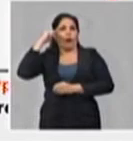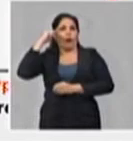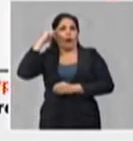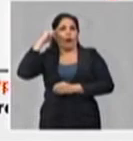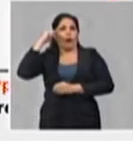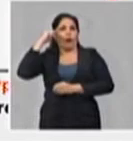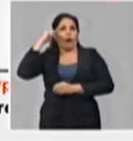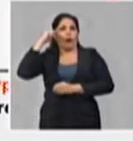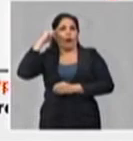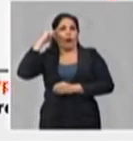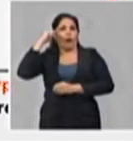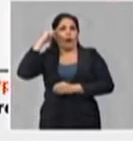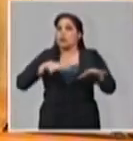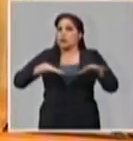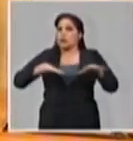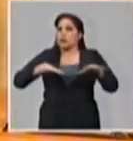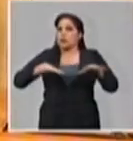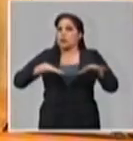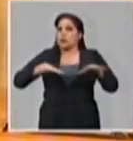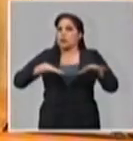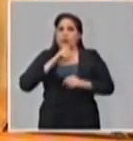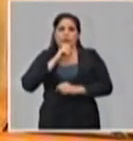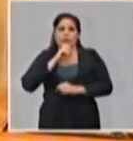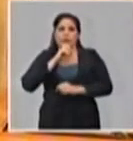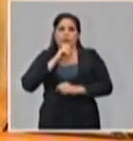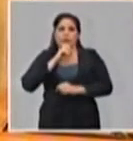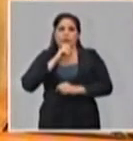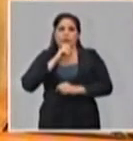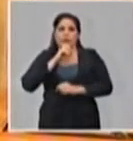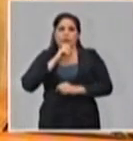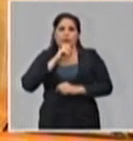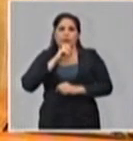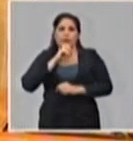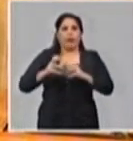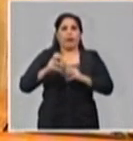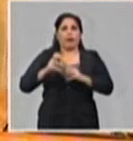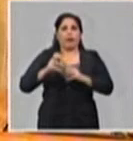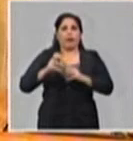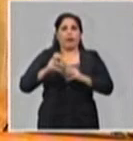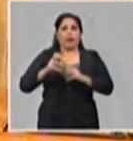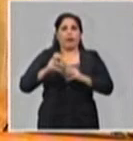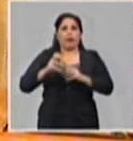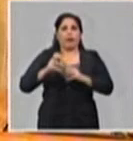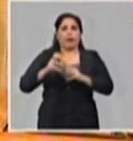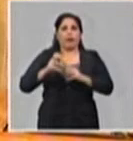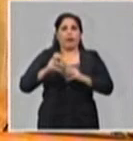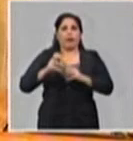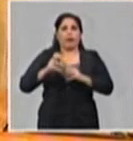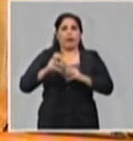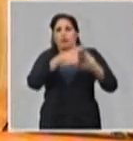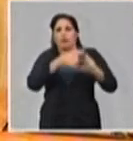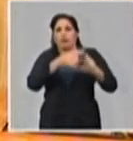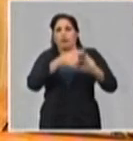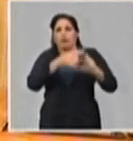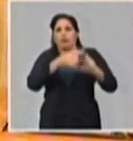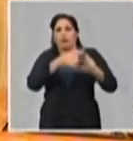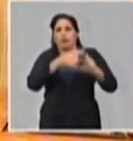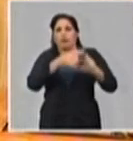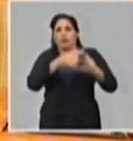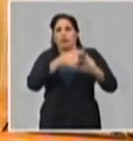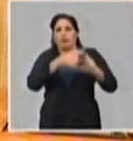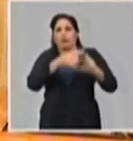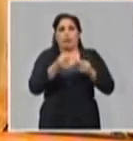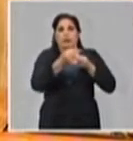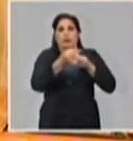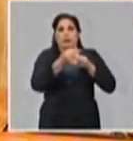se explicó ahí, tiene una situación compleja, Irán, Japón, Francia, Estados Unidos, es decir, por lo tanto, está muy